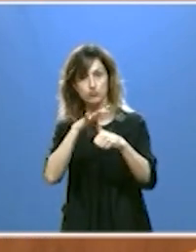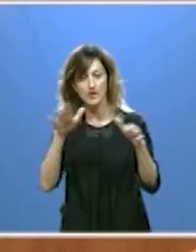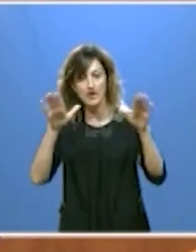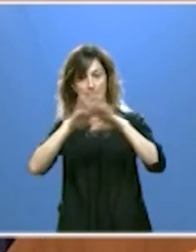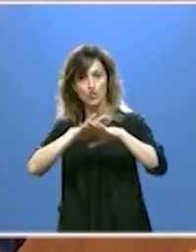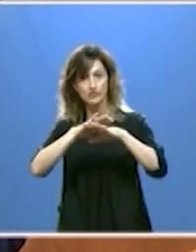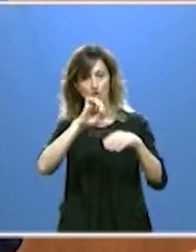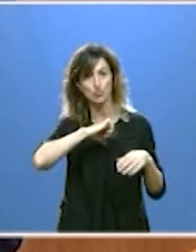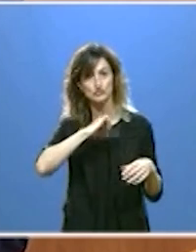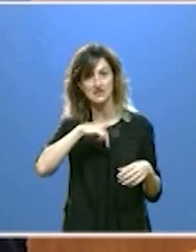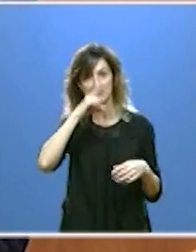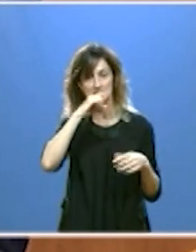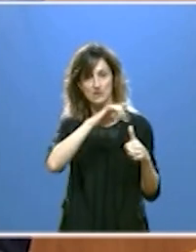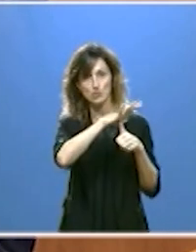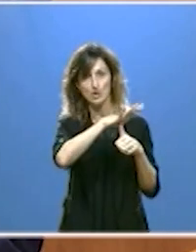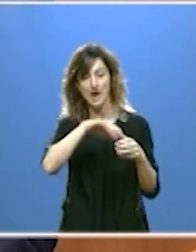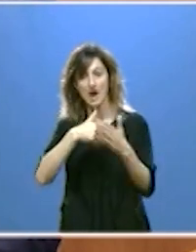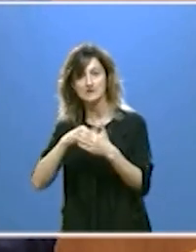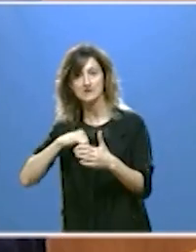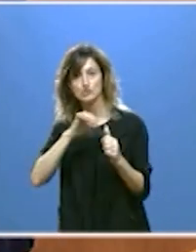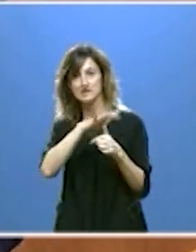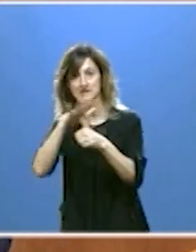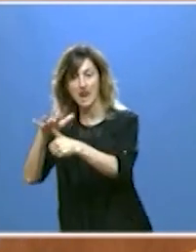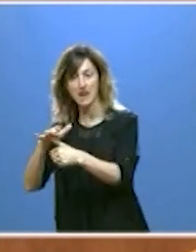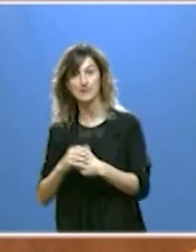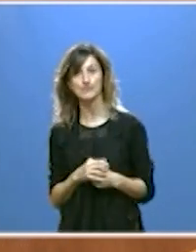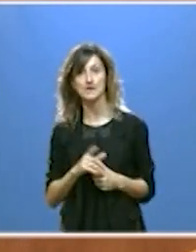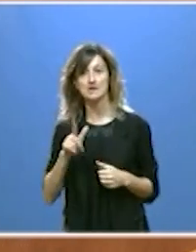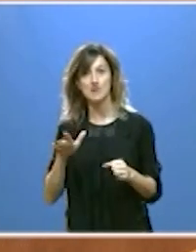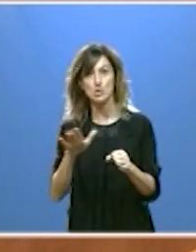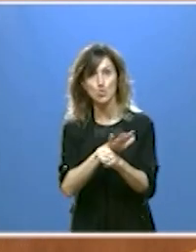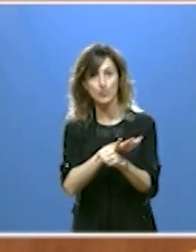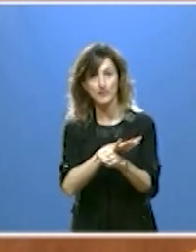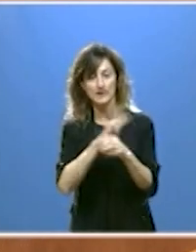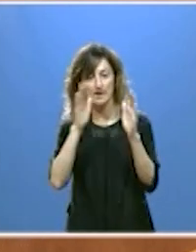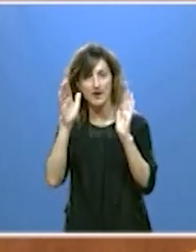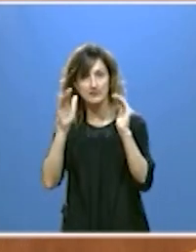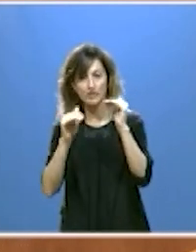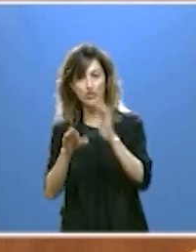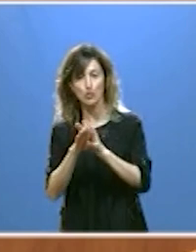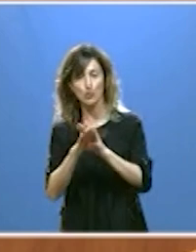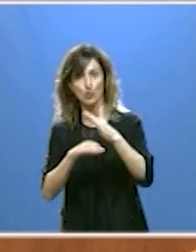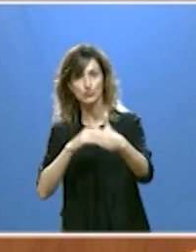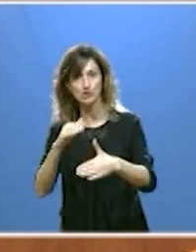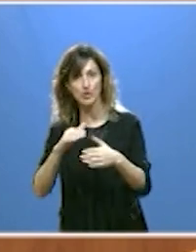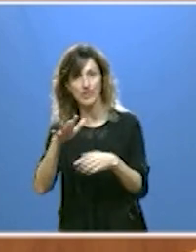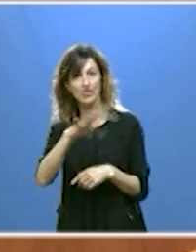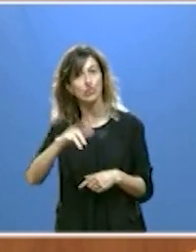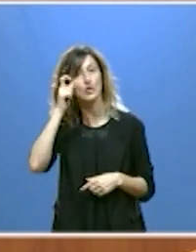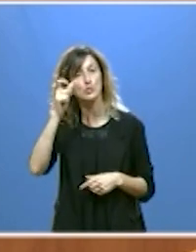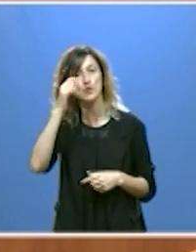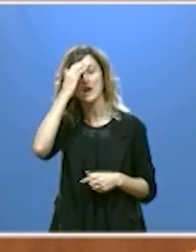hospitales este mismo año y posteriormente cubrirán también a los puntos de atención continuada en el medio rural